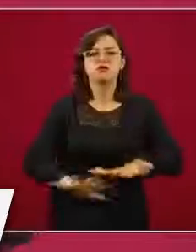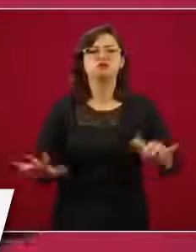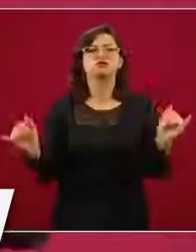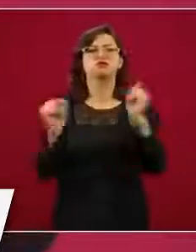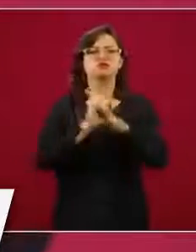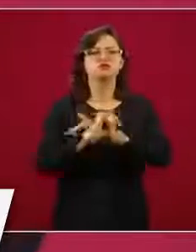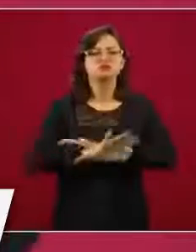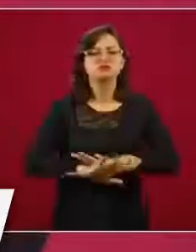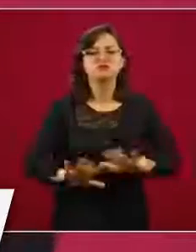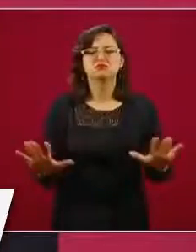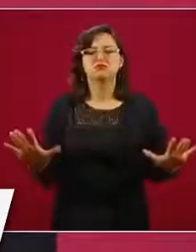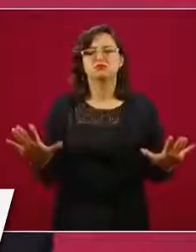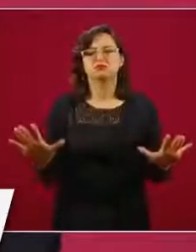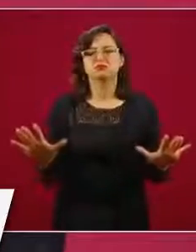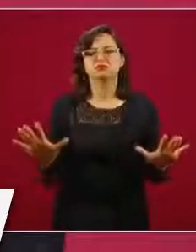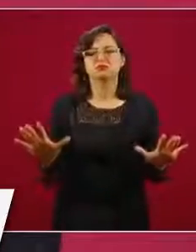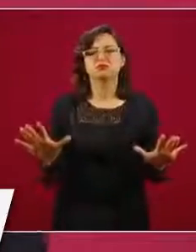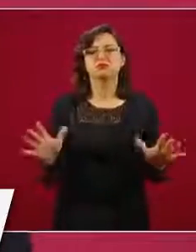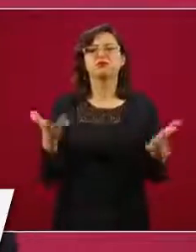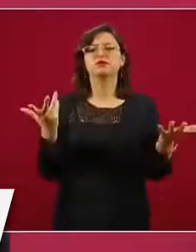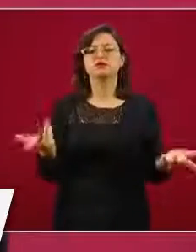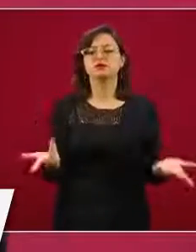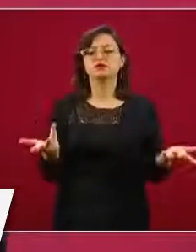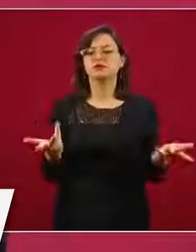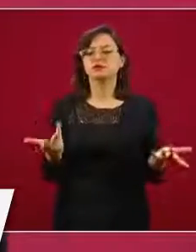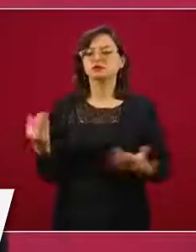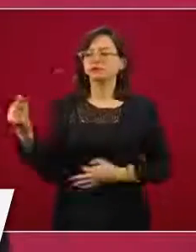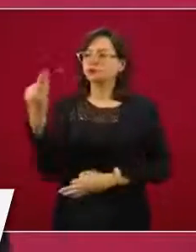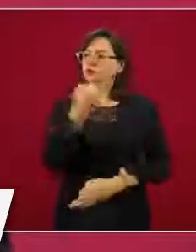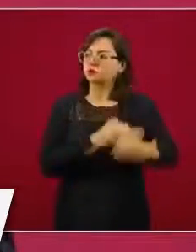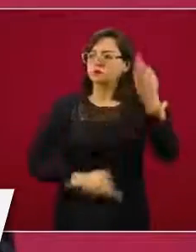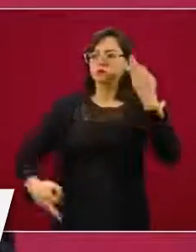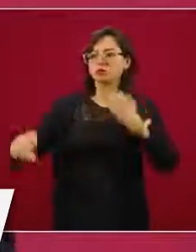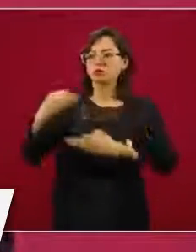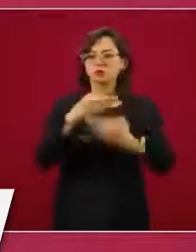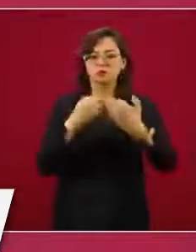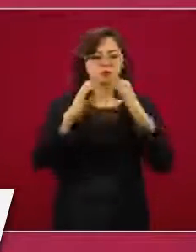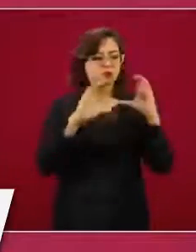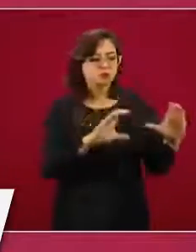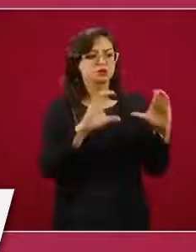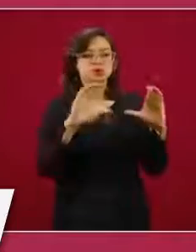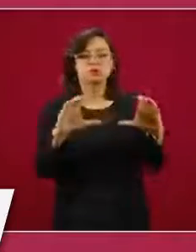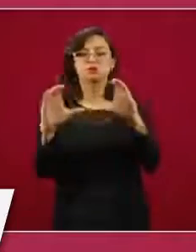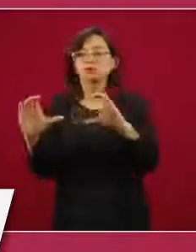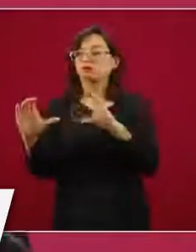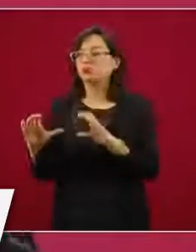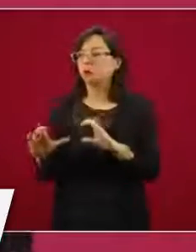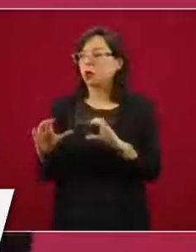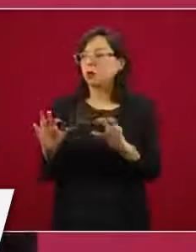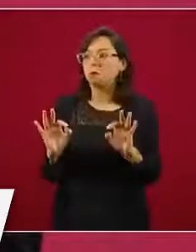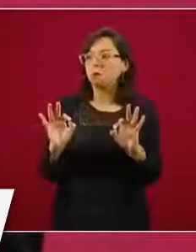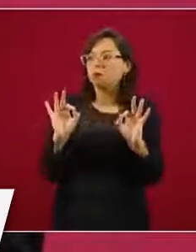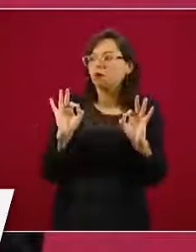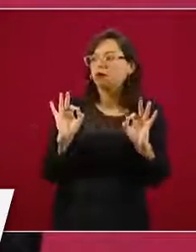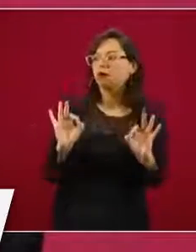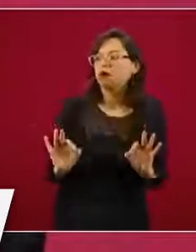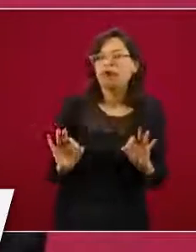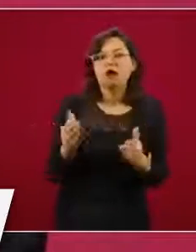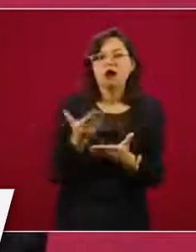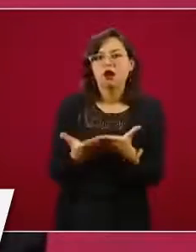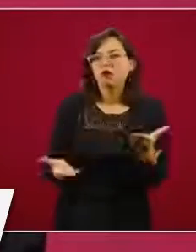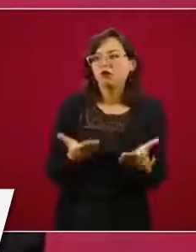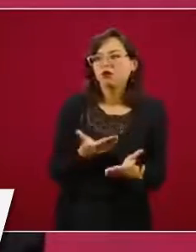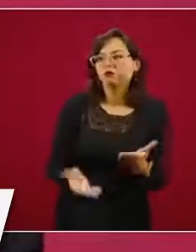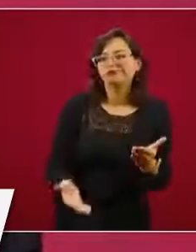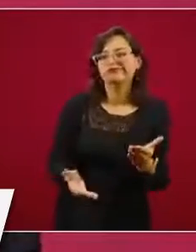todos a cuidarnos y por eso estos resultados. En el